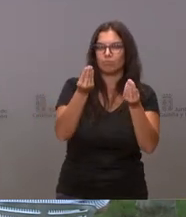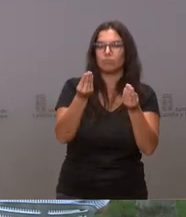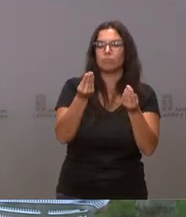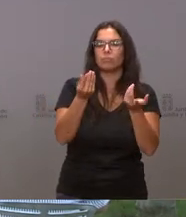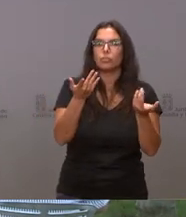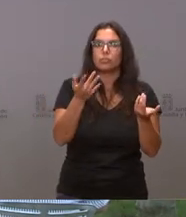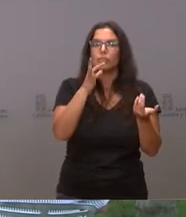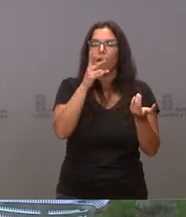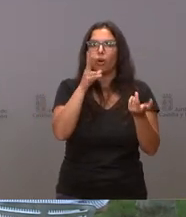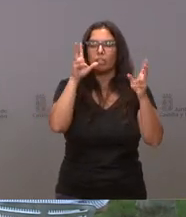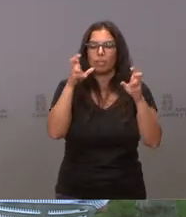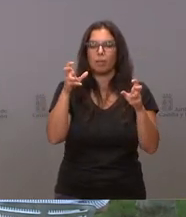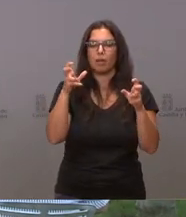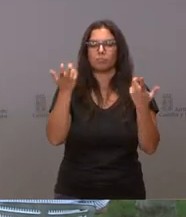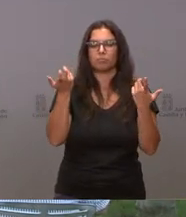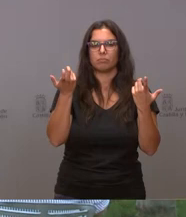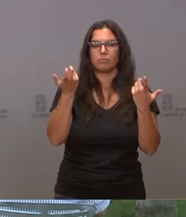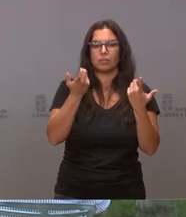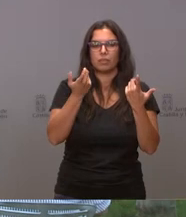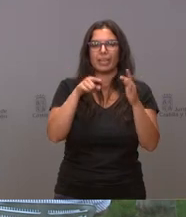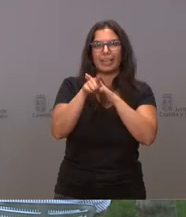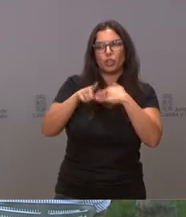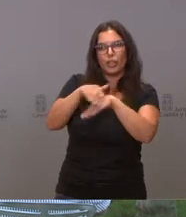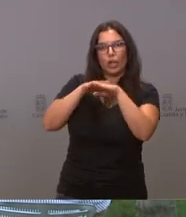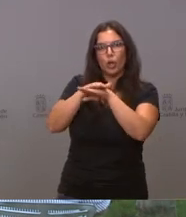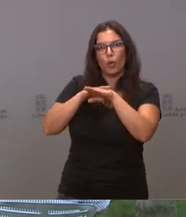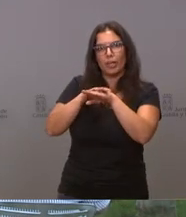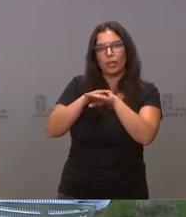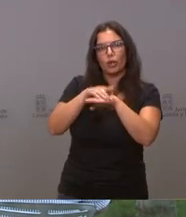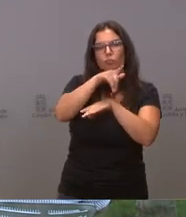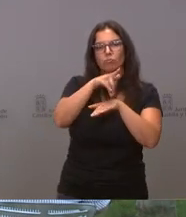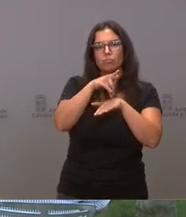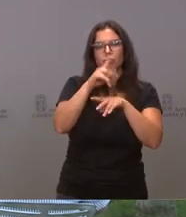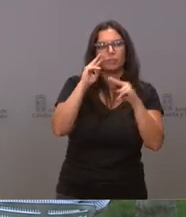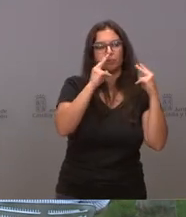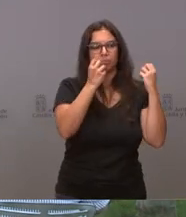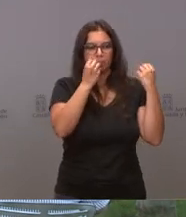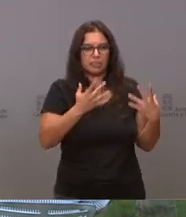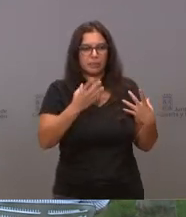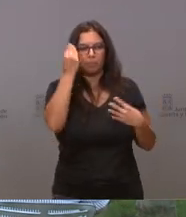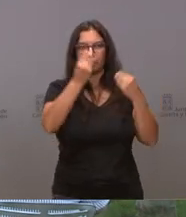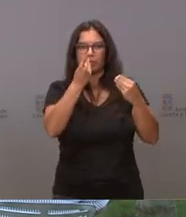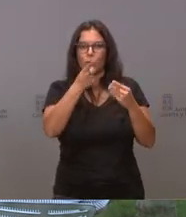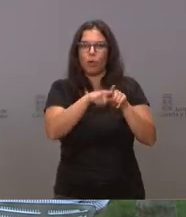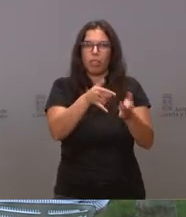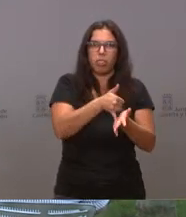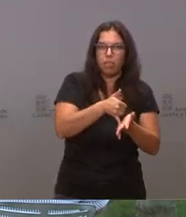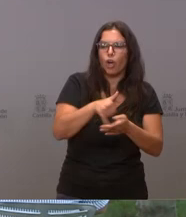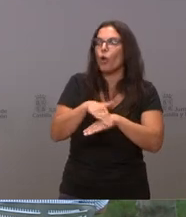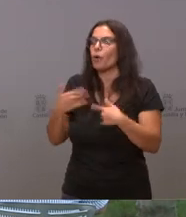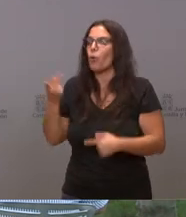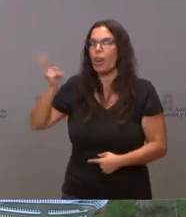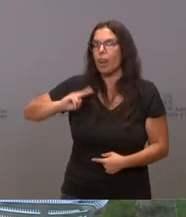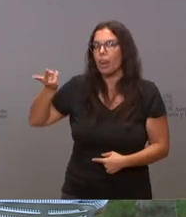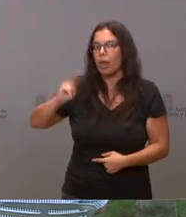esto que se ha pasado de la pandemia en la gestión del Gobierno? ¿Considera que se ha debilitado o sale reforzado de todo este...? ¿De qué Gobierno?